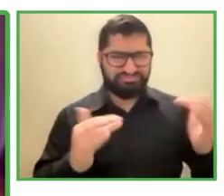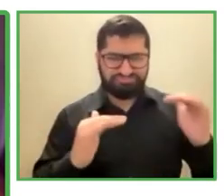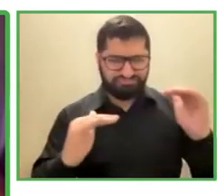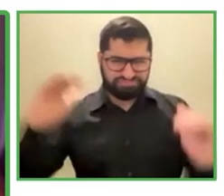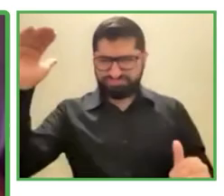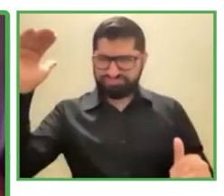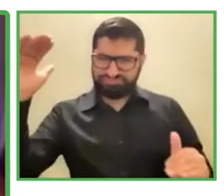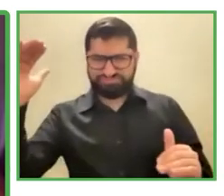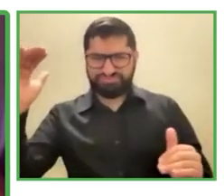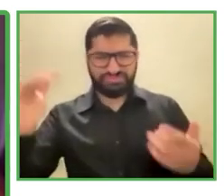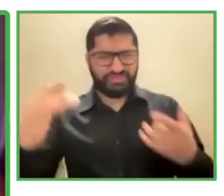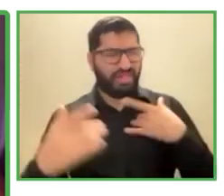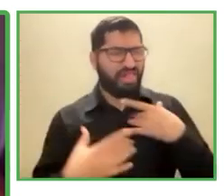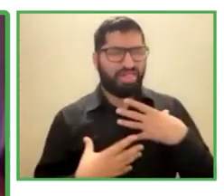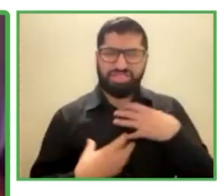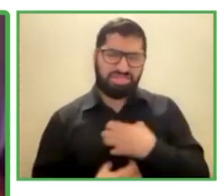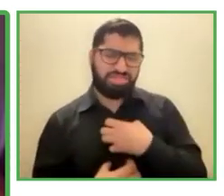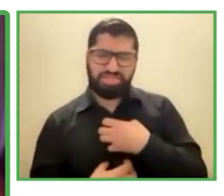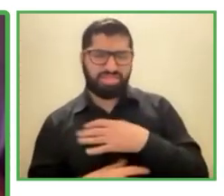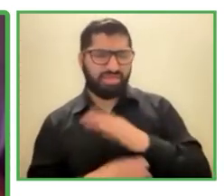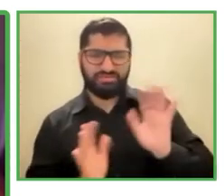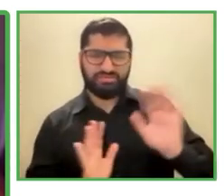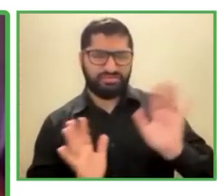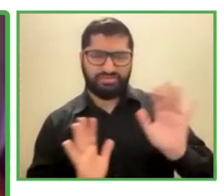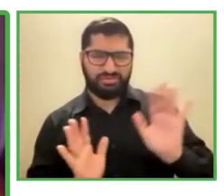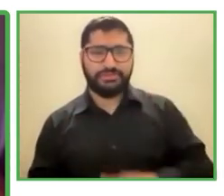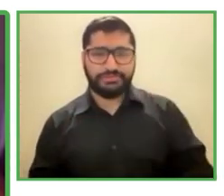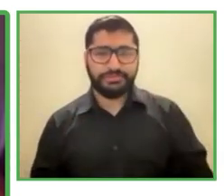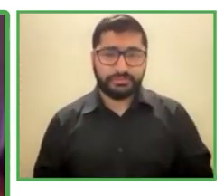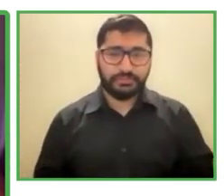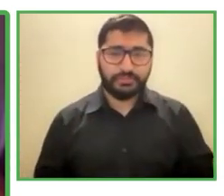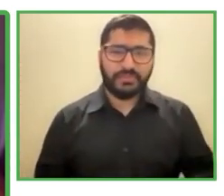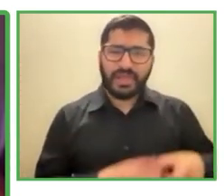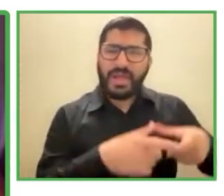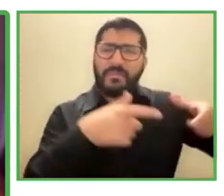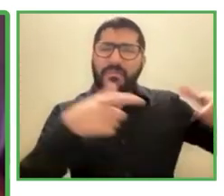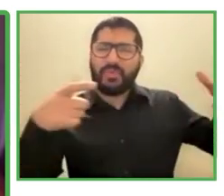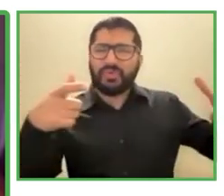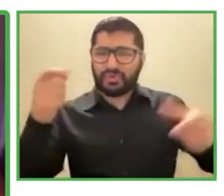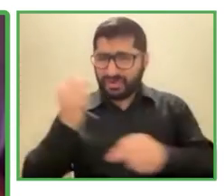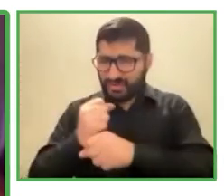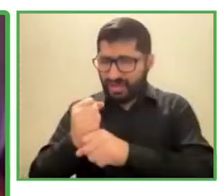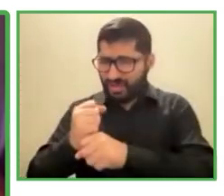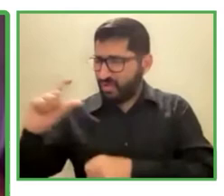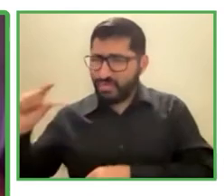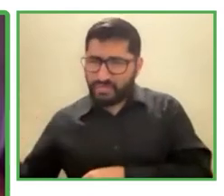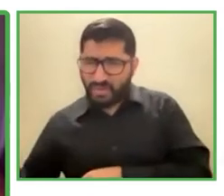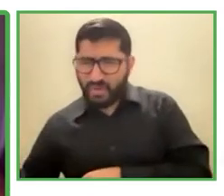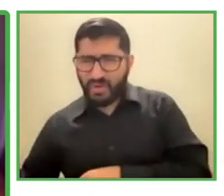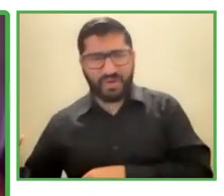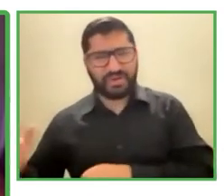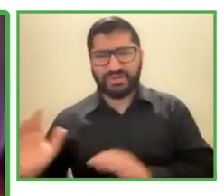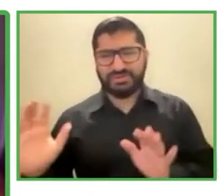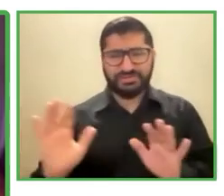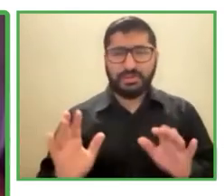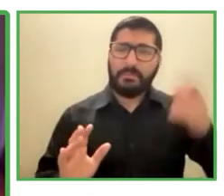da lo mismo mujer hombre la edad el tipo de discapacidad